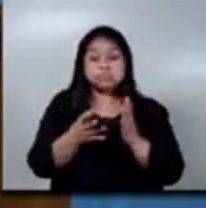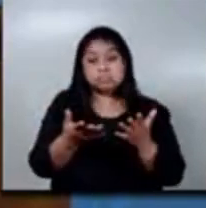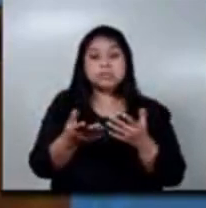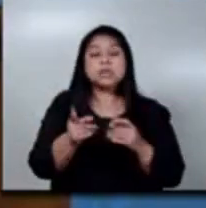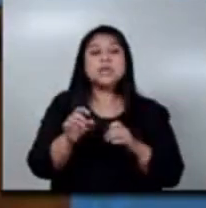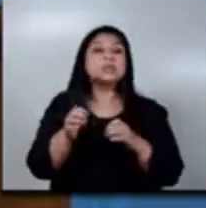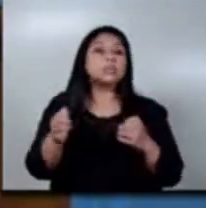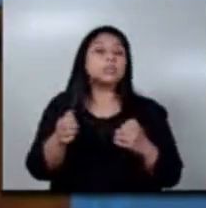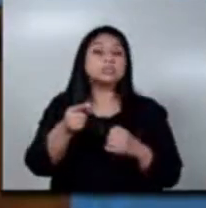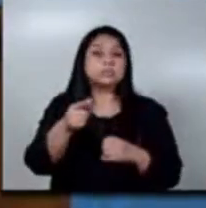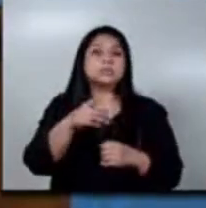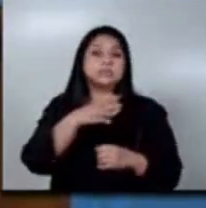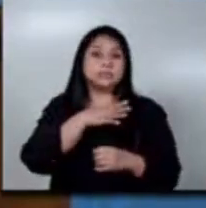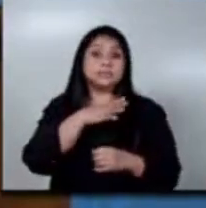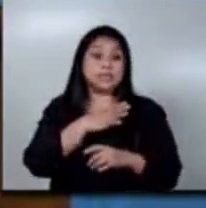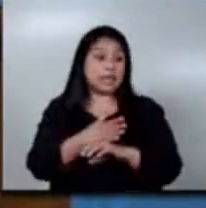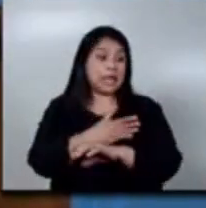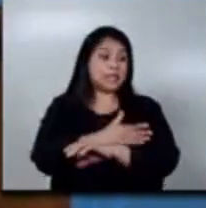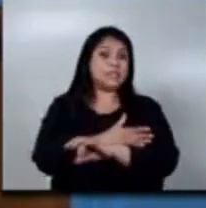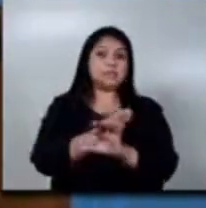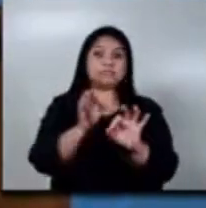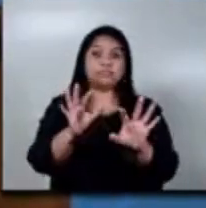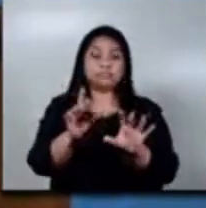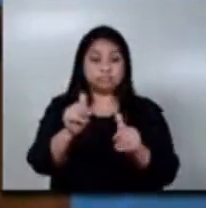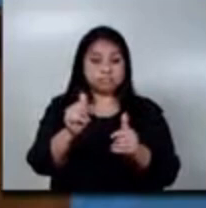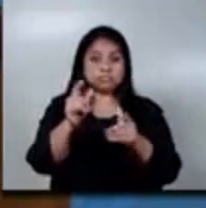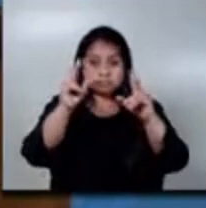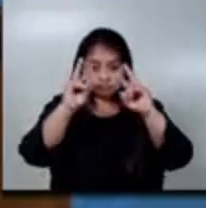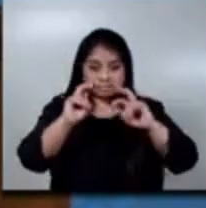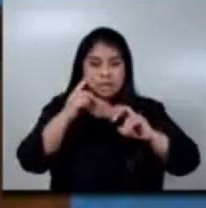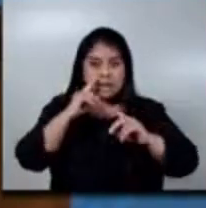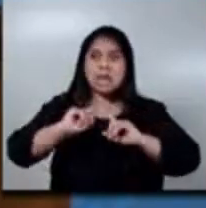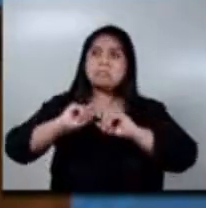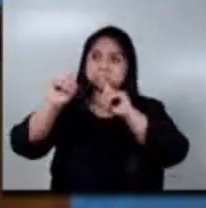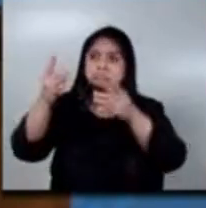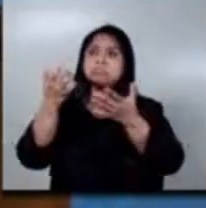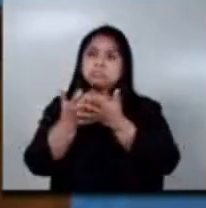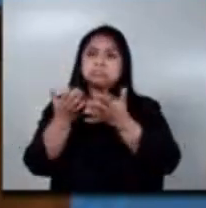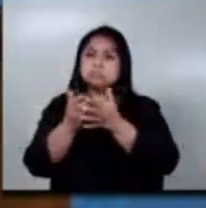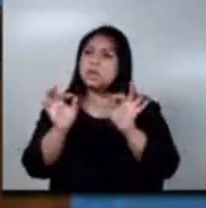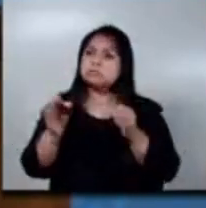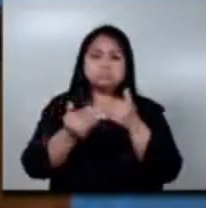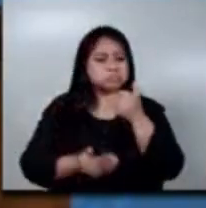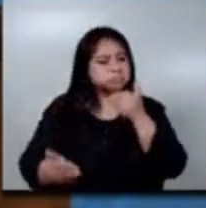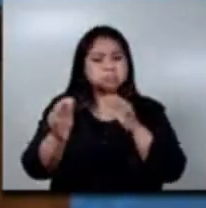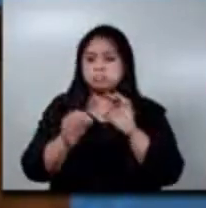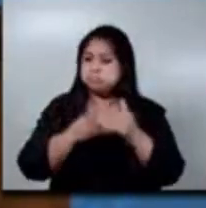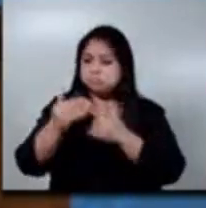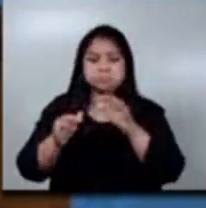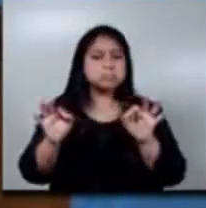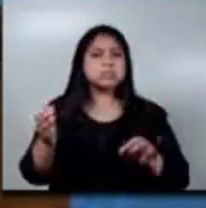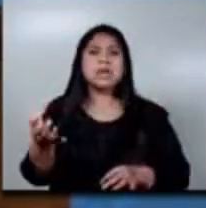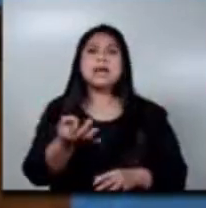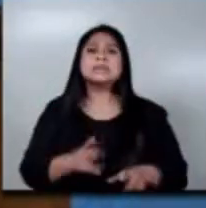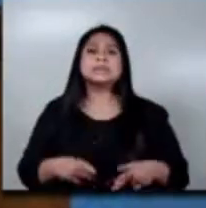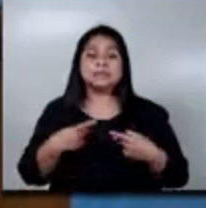Y eso, si se tiene tempranamente un buen tratamiento, pues él va a ir a la escuela, él va a poder bien y va a tener una mejor calidad de vida.